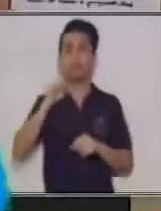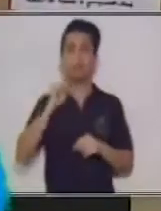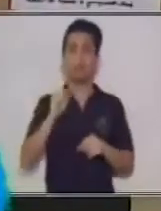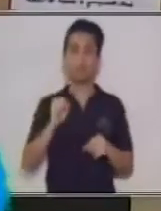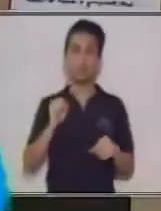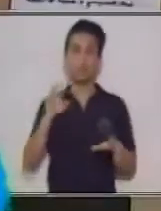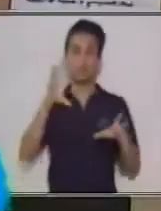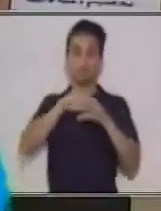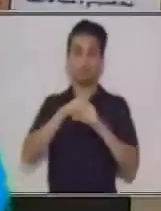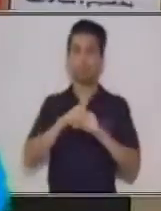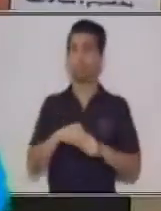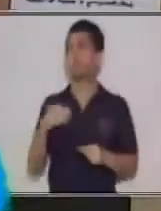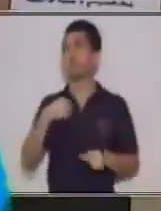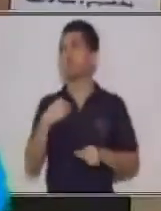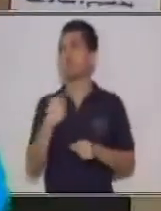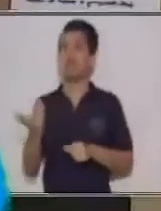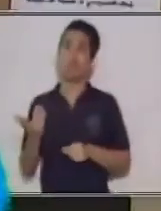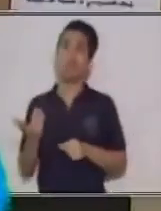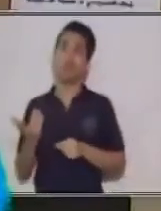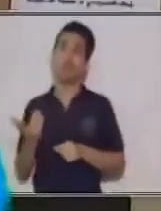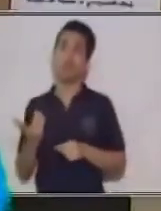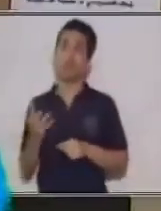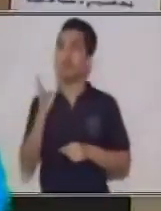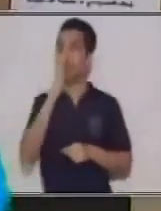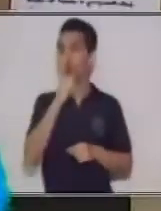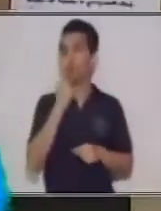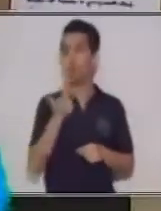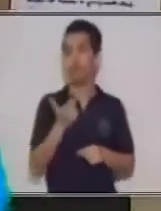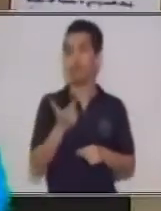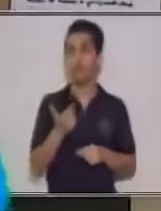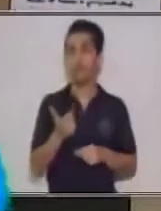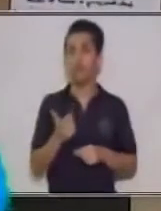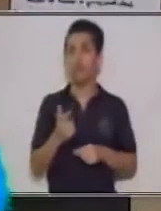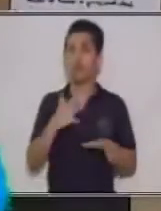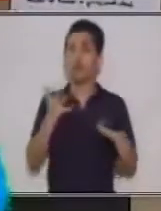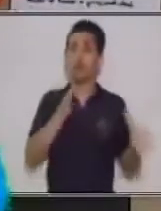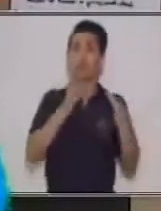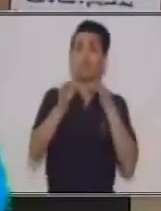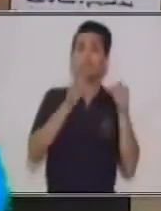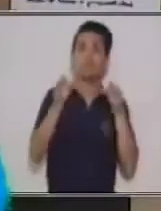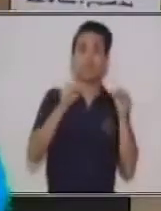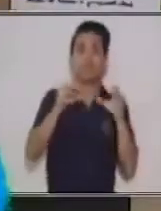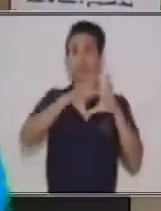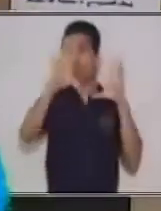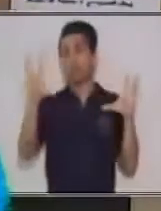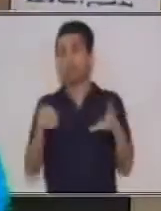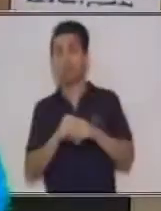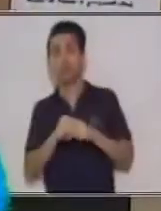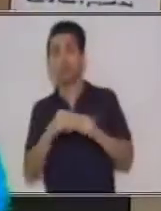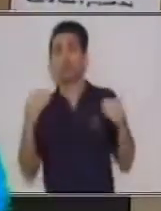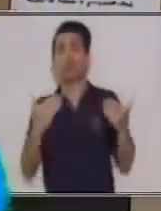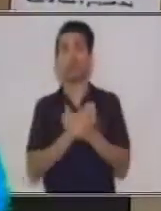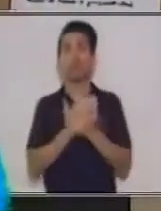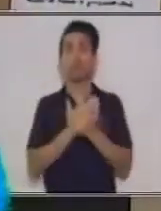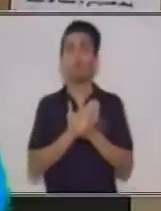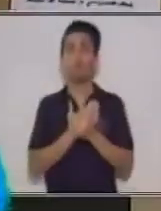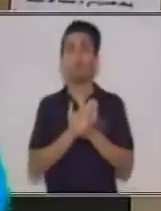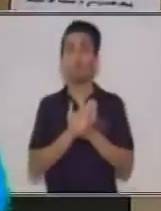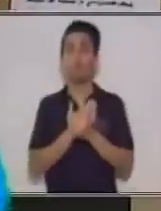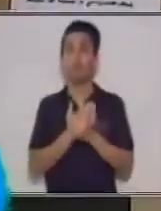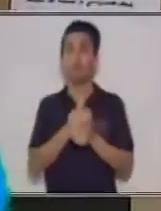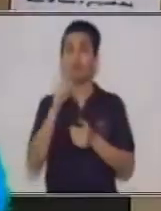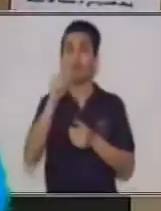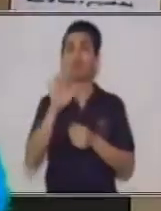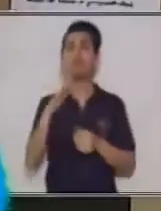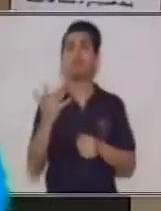llevar a cabo. Yo no puedo ir de una forma a explicar términos totalmente nuevos a un